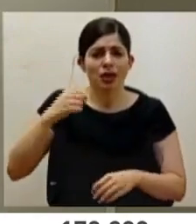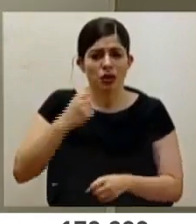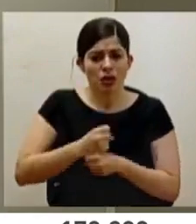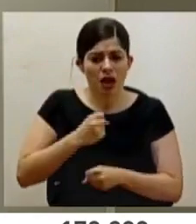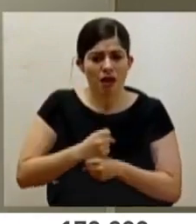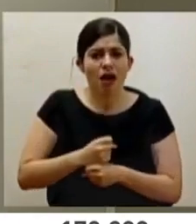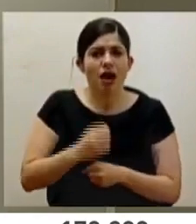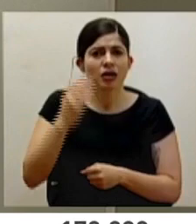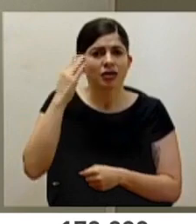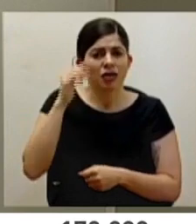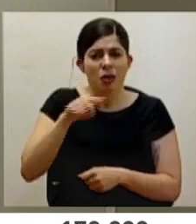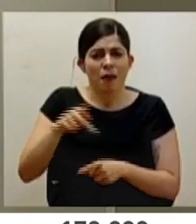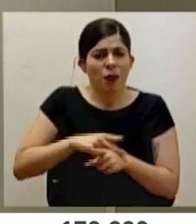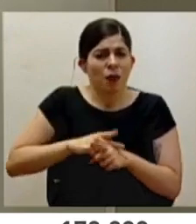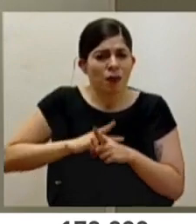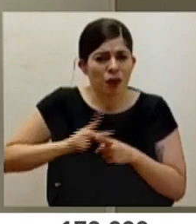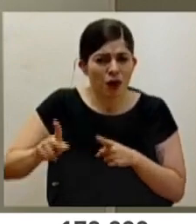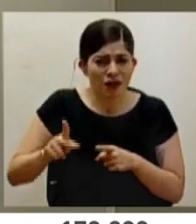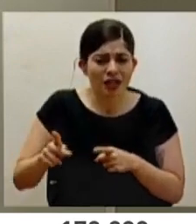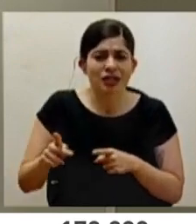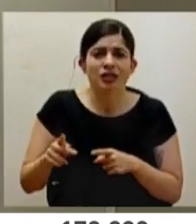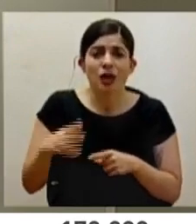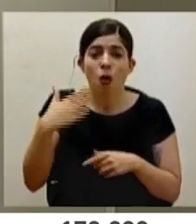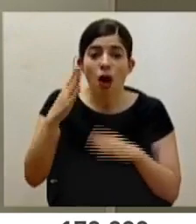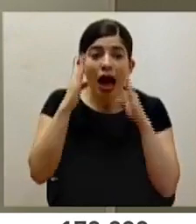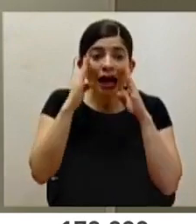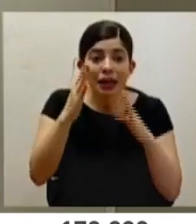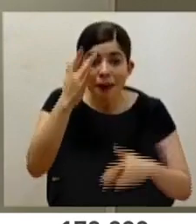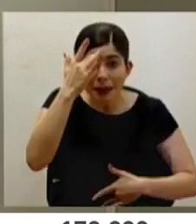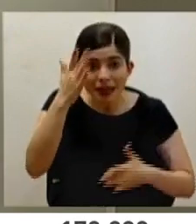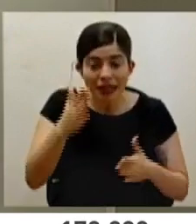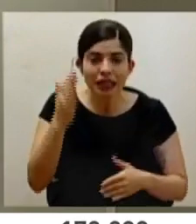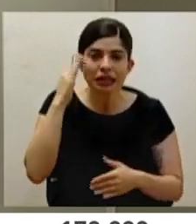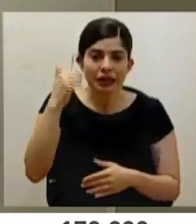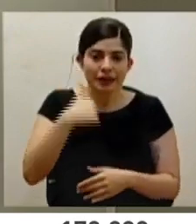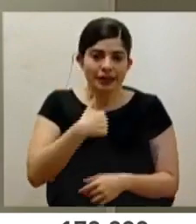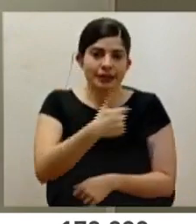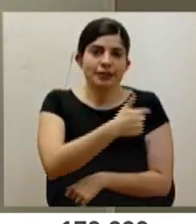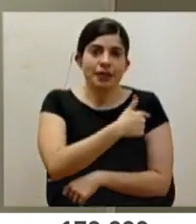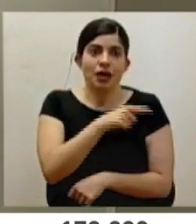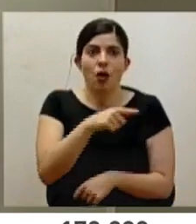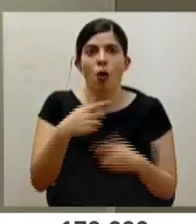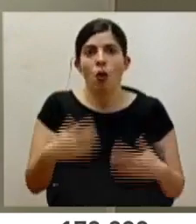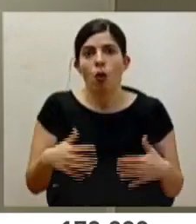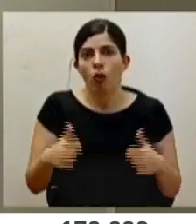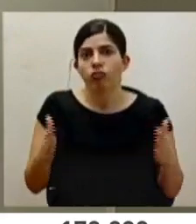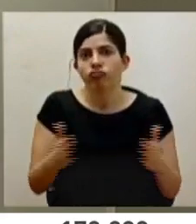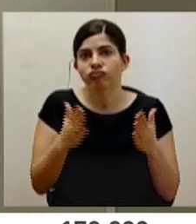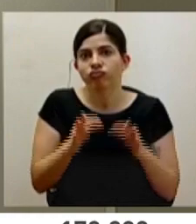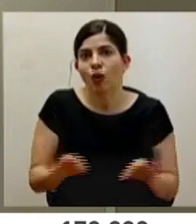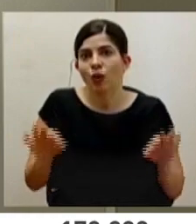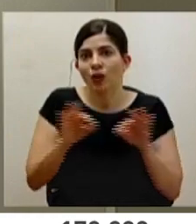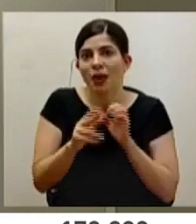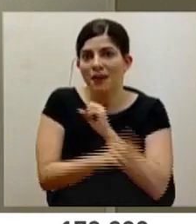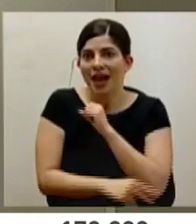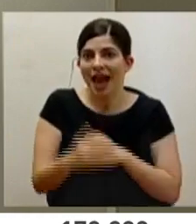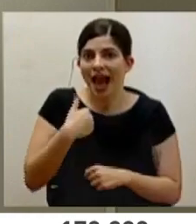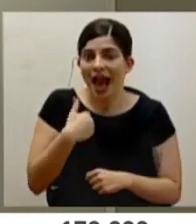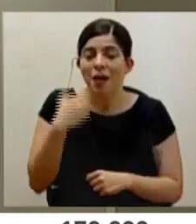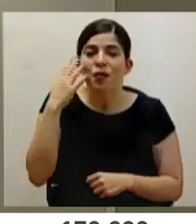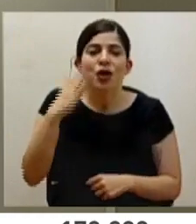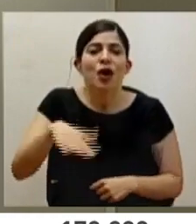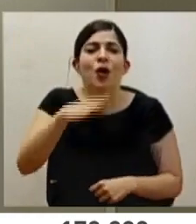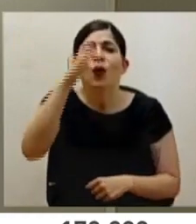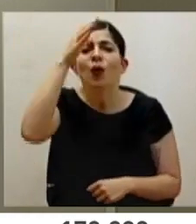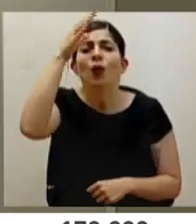sumamente profesionales a la hora de lidiar con el paciente y aplicarse la vacuna, y eso es un aliciente enorme que tenemos dentro de nuestro país, porque tenemos una cultura